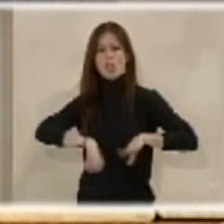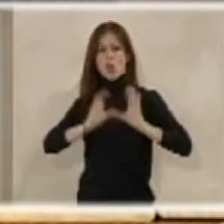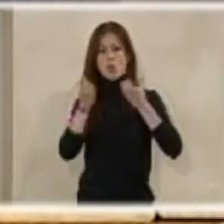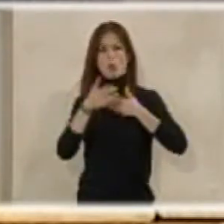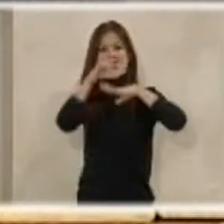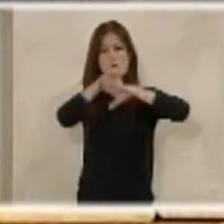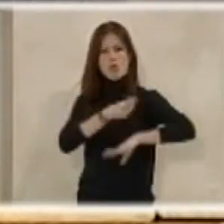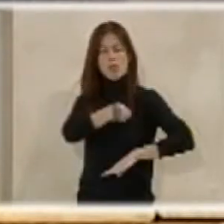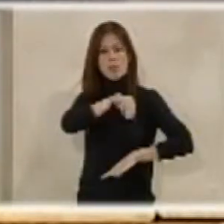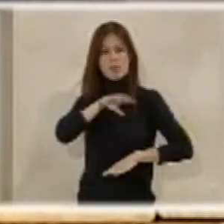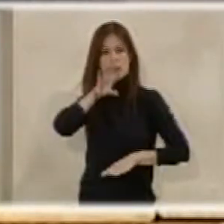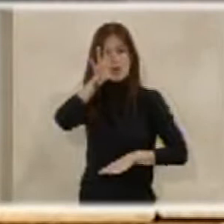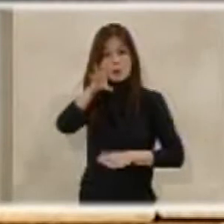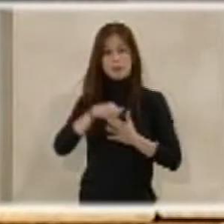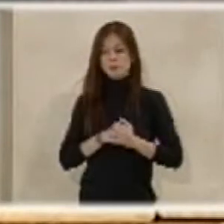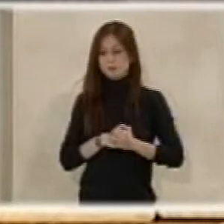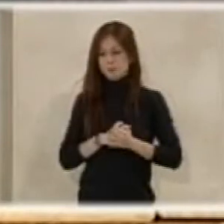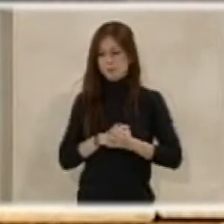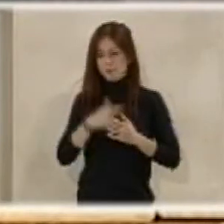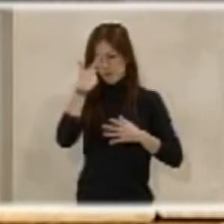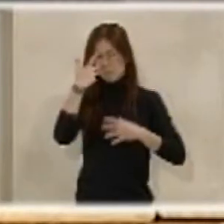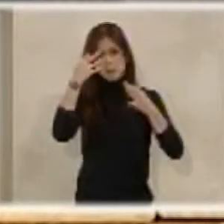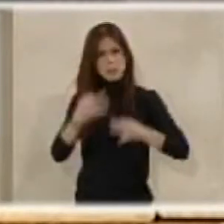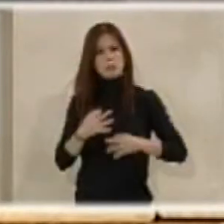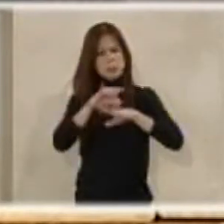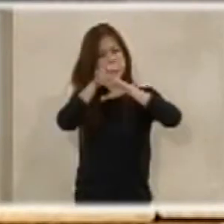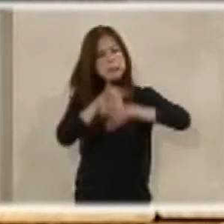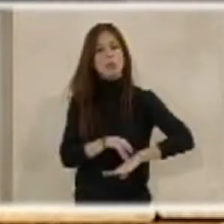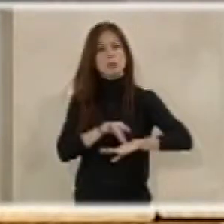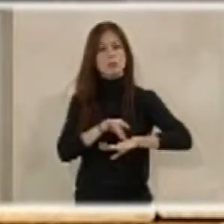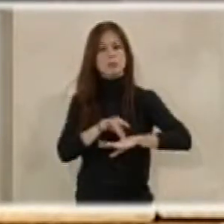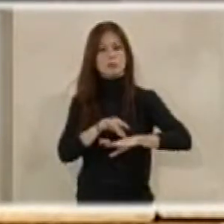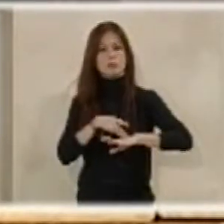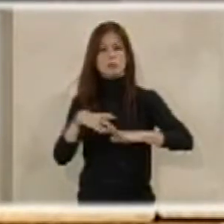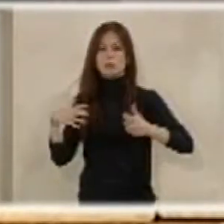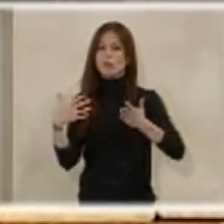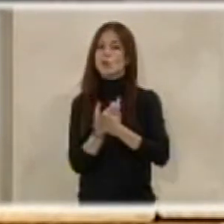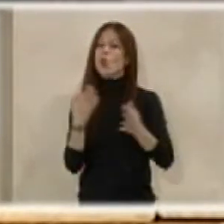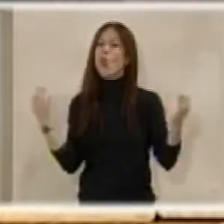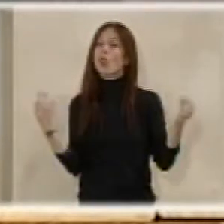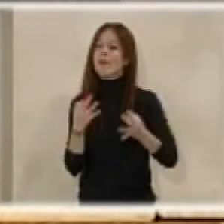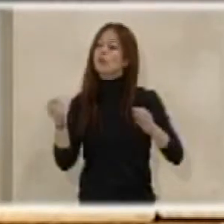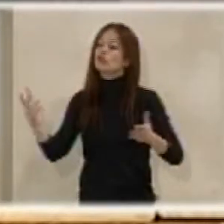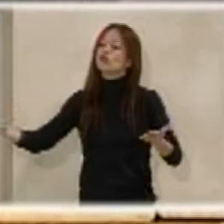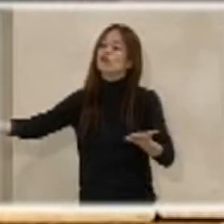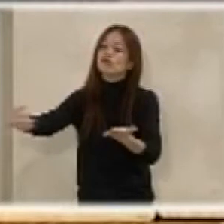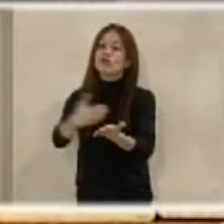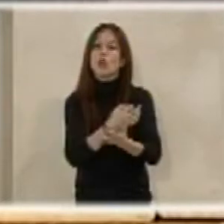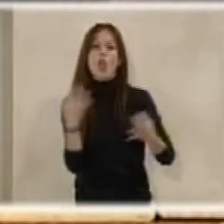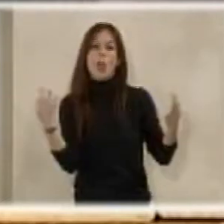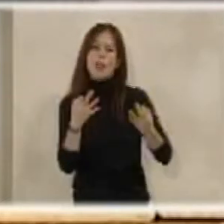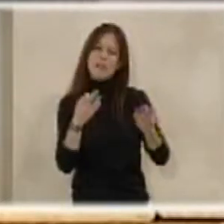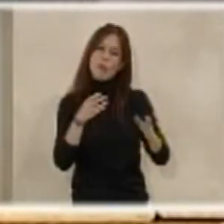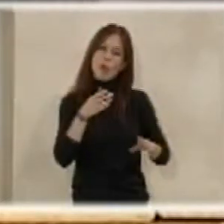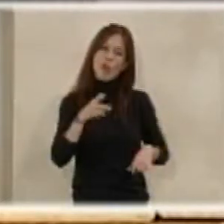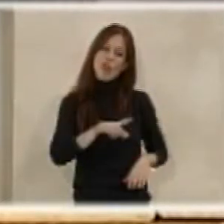Estado. Y creo firmemente que todos les debemos, todos les debemos una